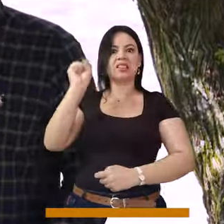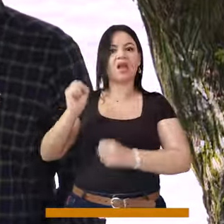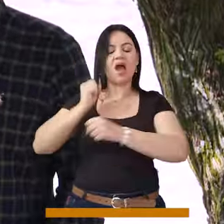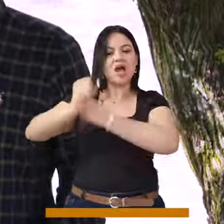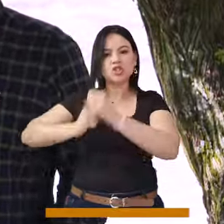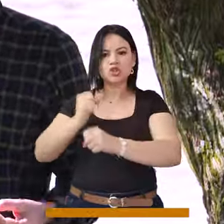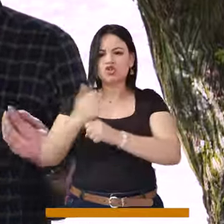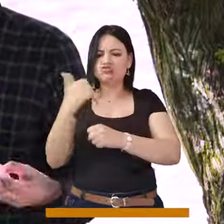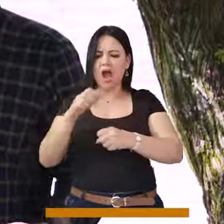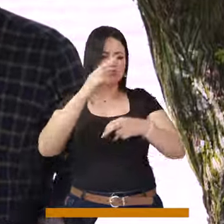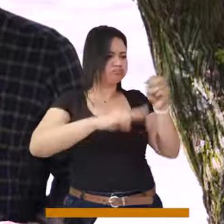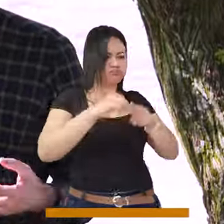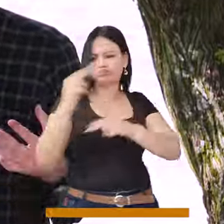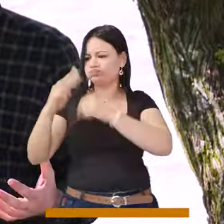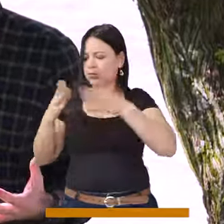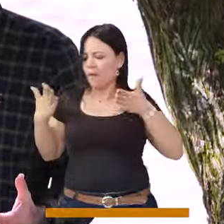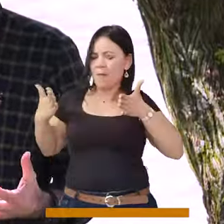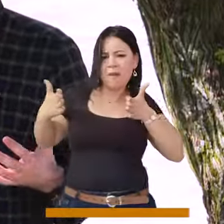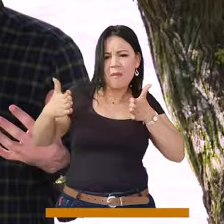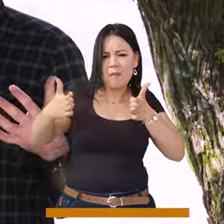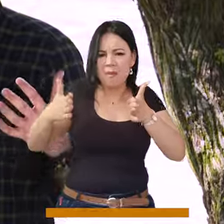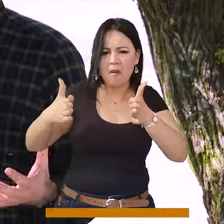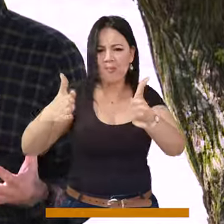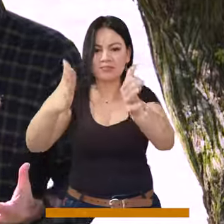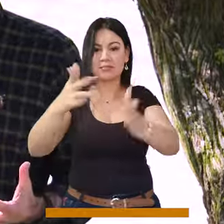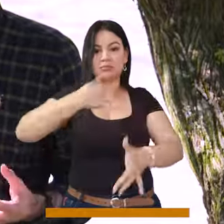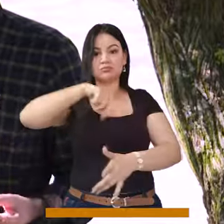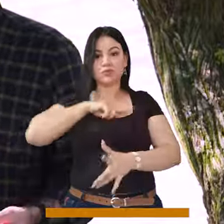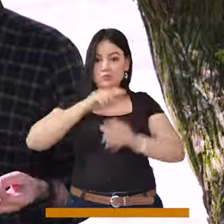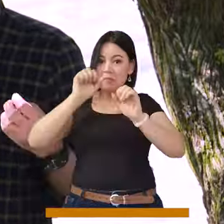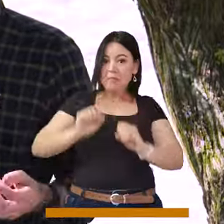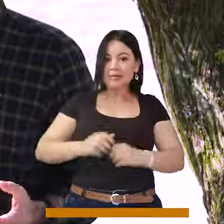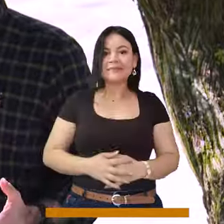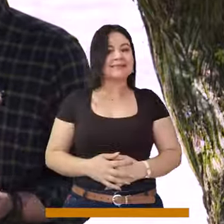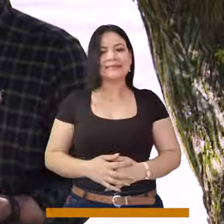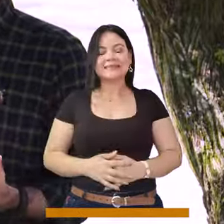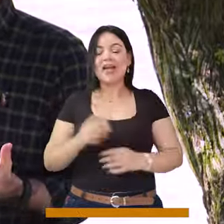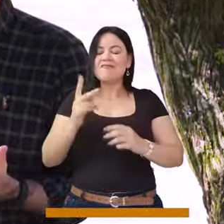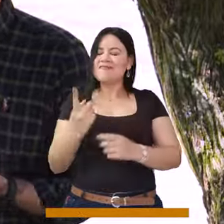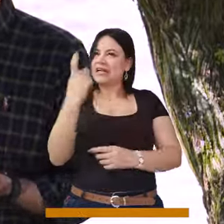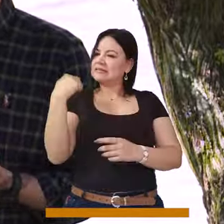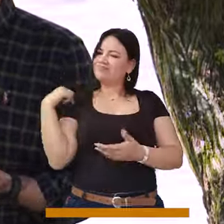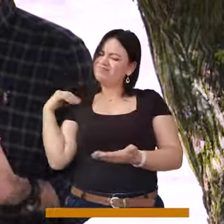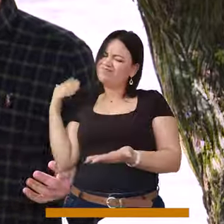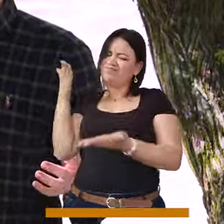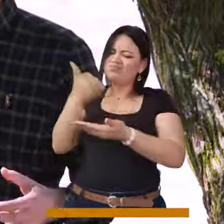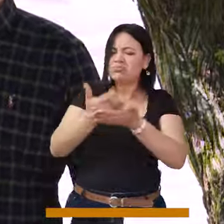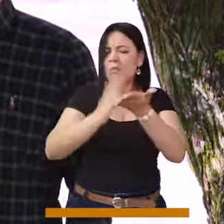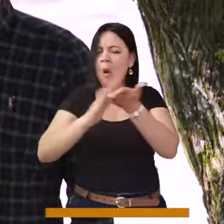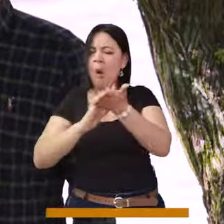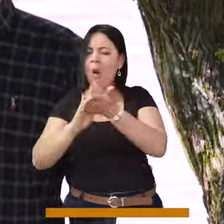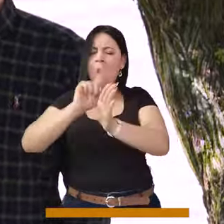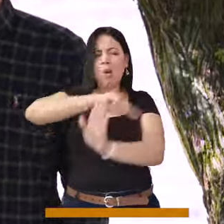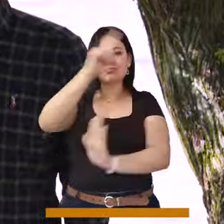de este río, no hemos sido capaces como ciudad, como área metropolitana, de darle una intervención integral para todos